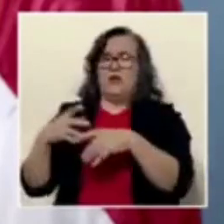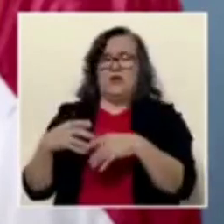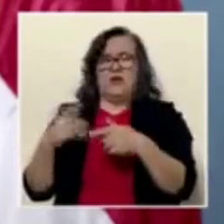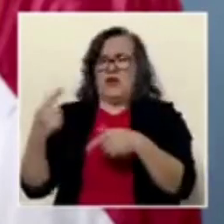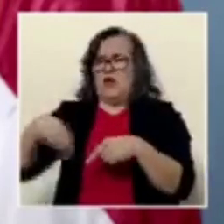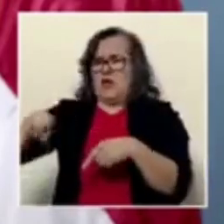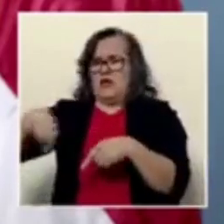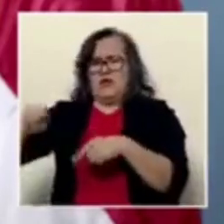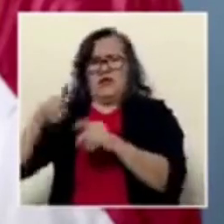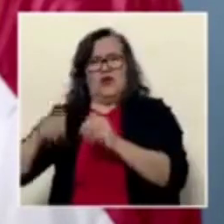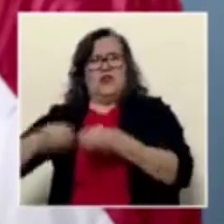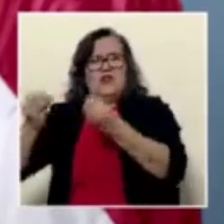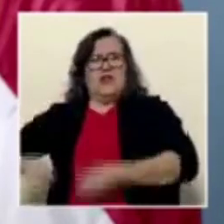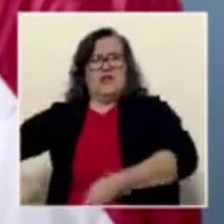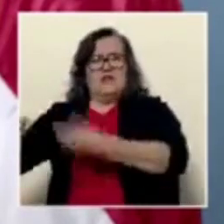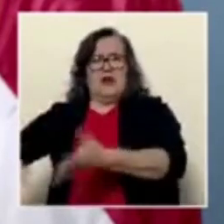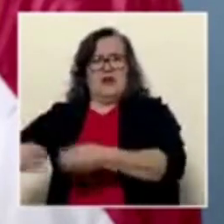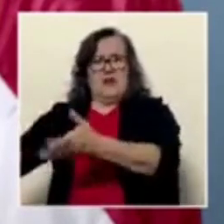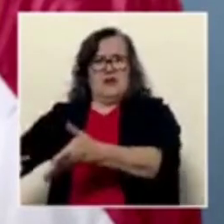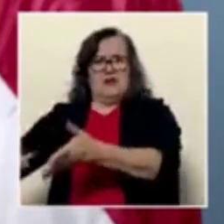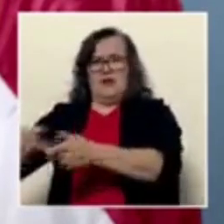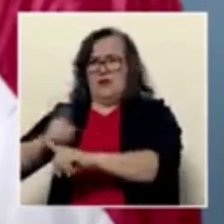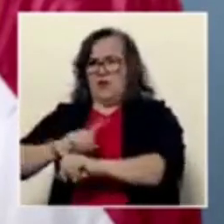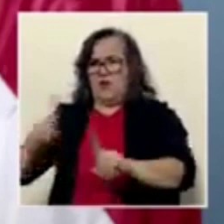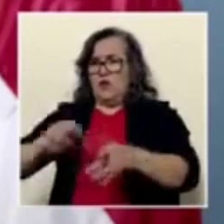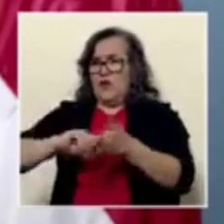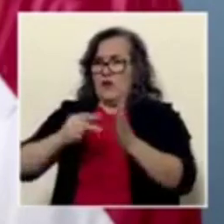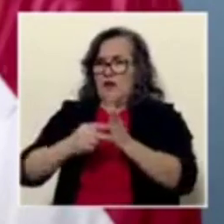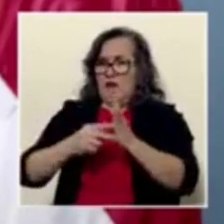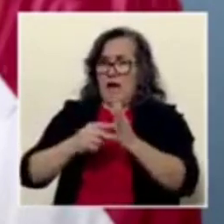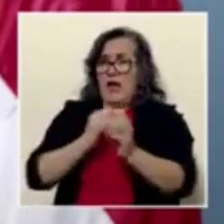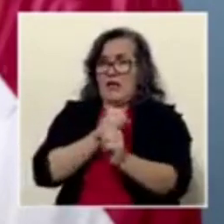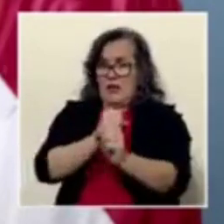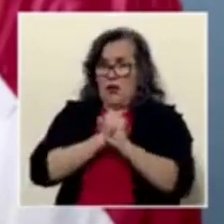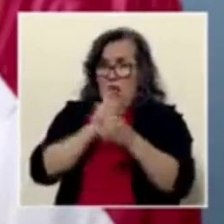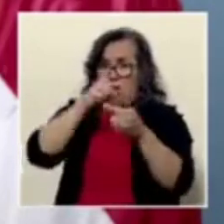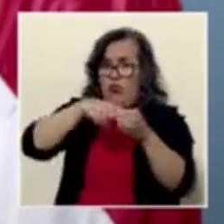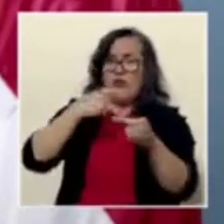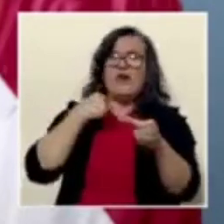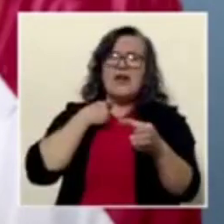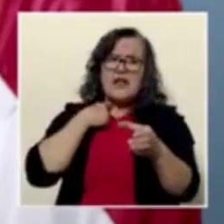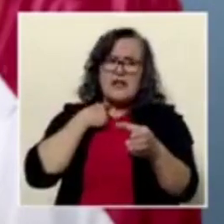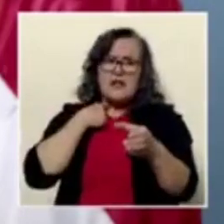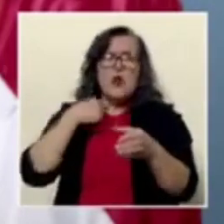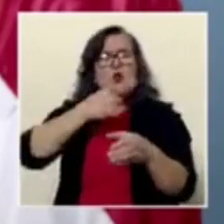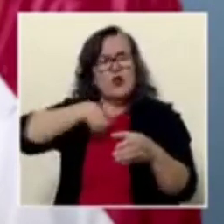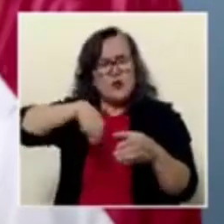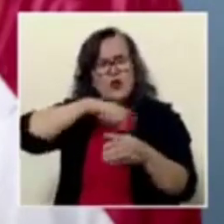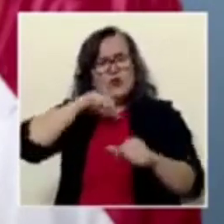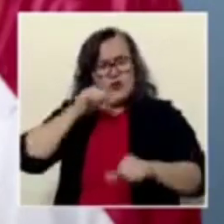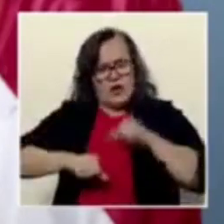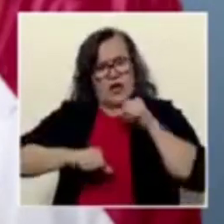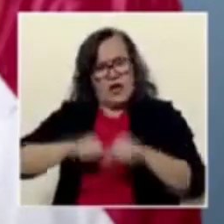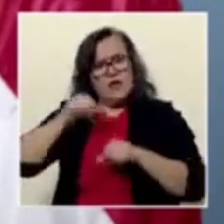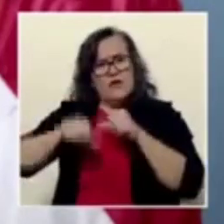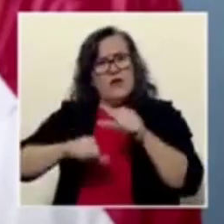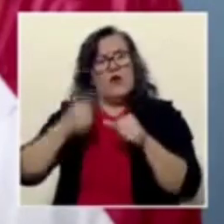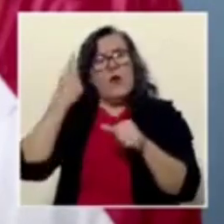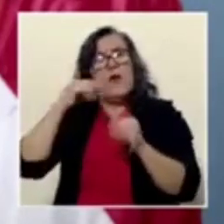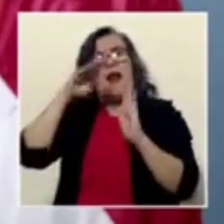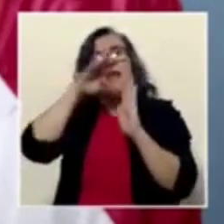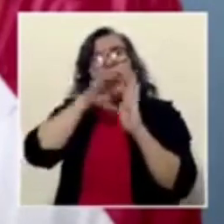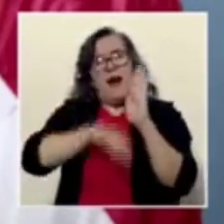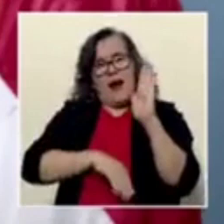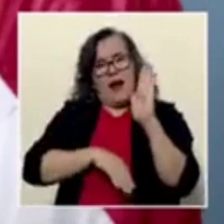y eso hace que estar asegurado salga carísimo. Nosotros hemos hecho un esfuerzo increíble en bajar la base